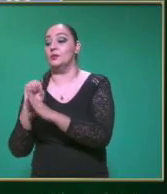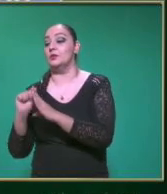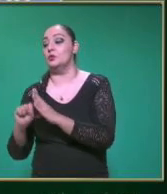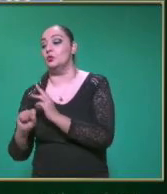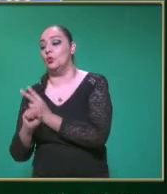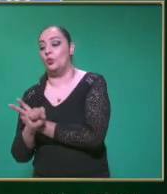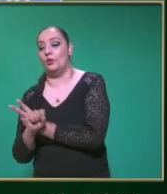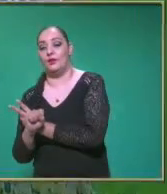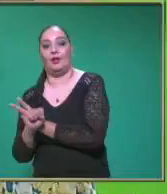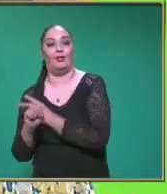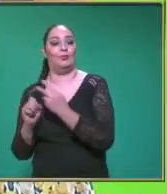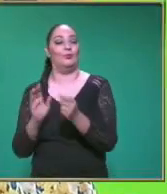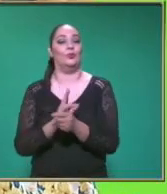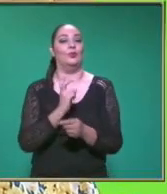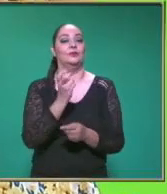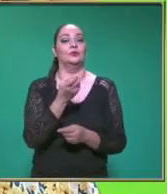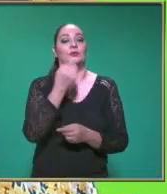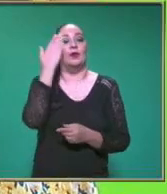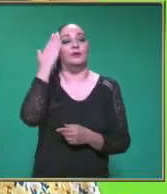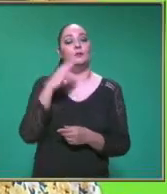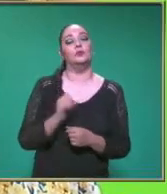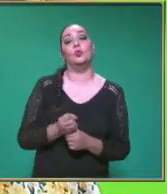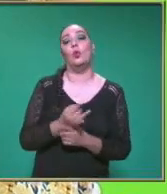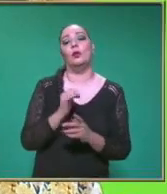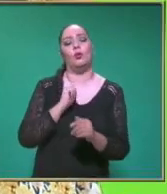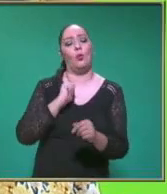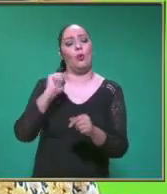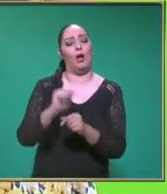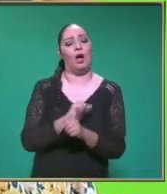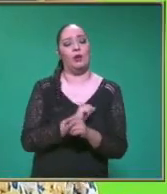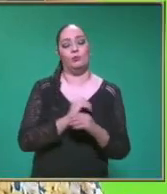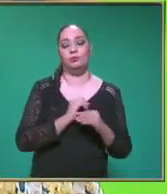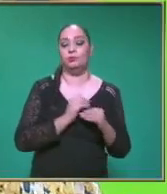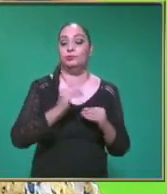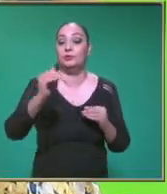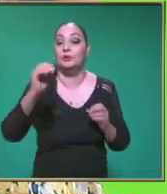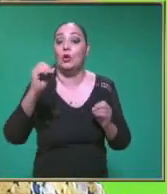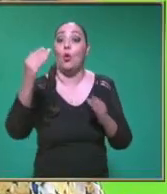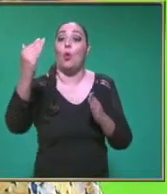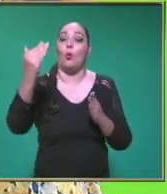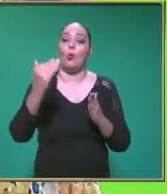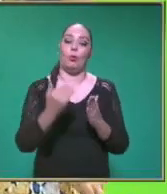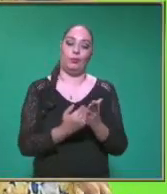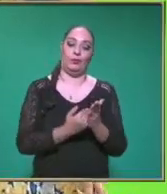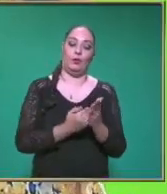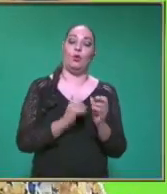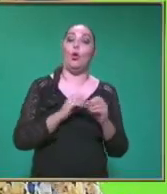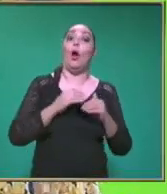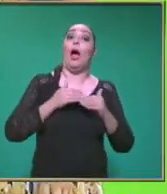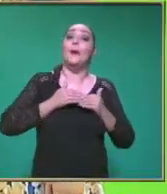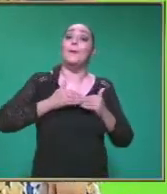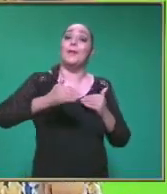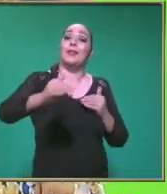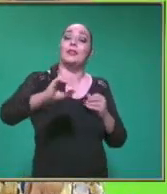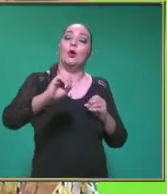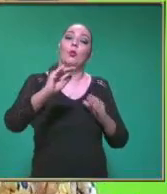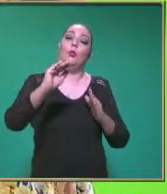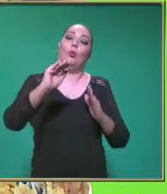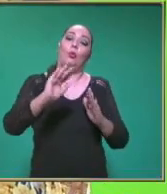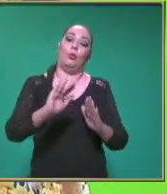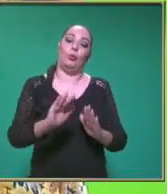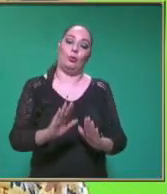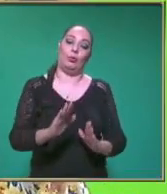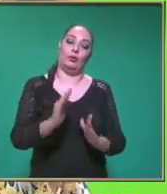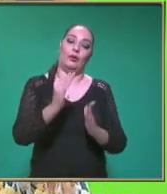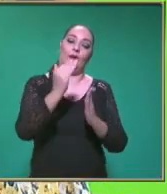identificar Cuando un automóvil Acelera O desacelera O aumenta O velocidad O disminuye La velocidad